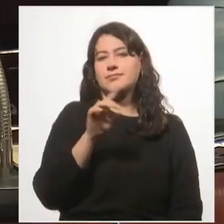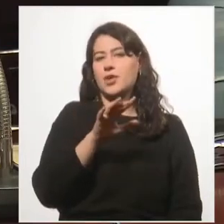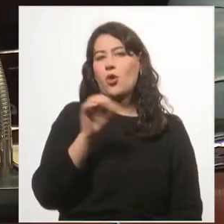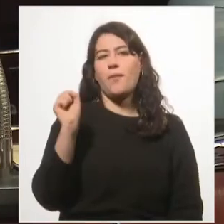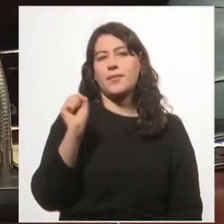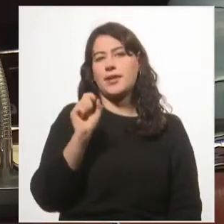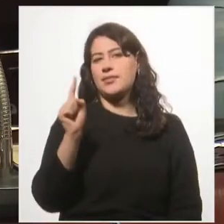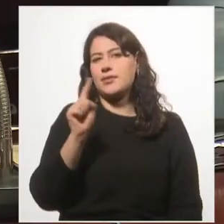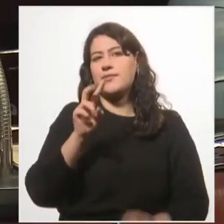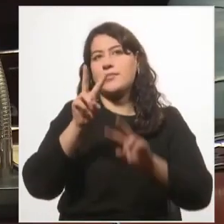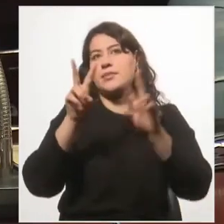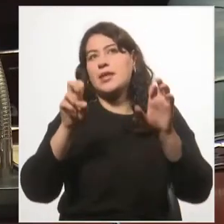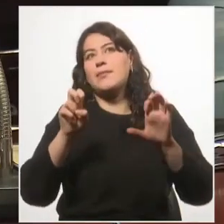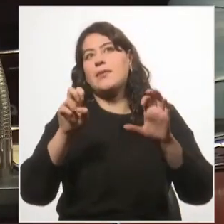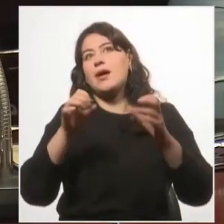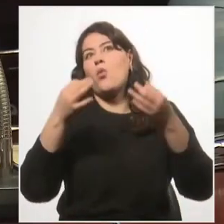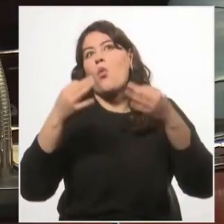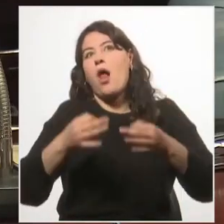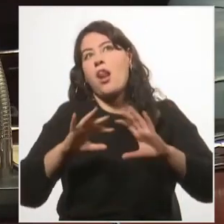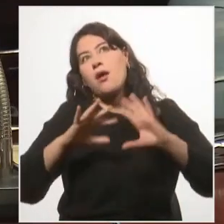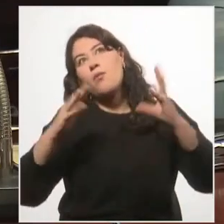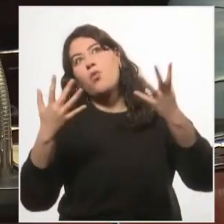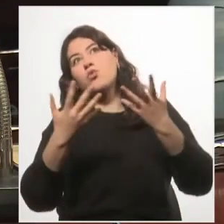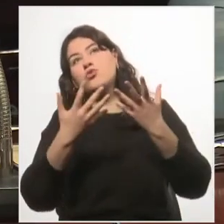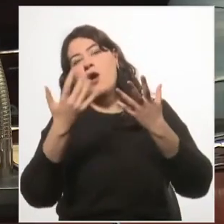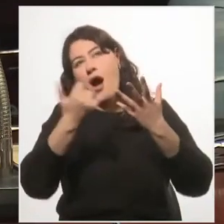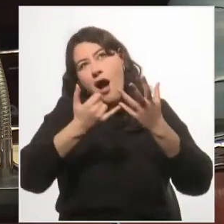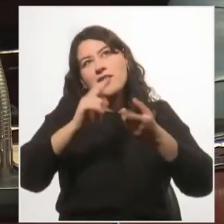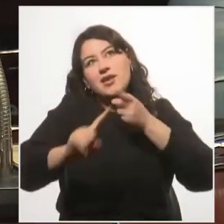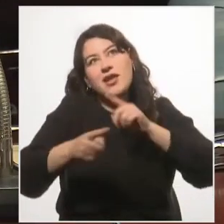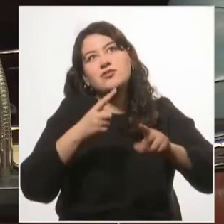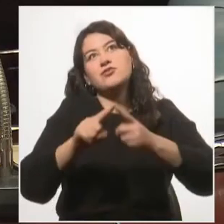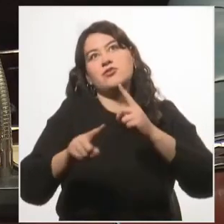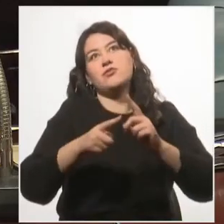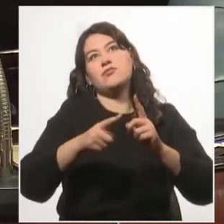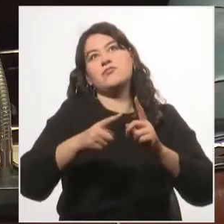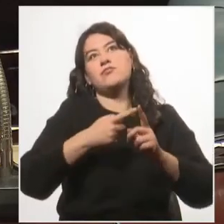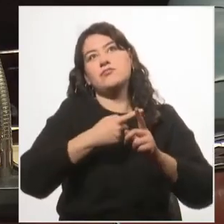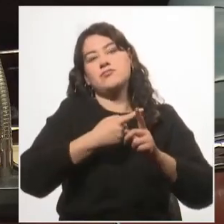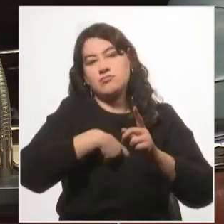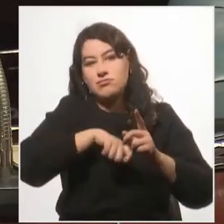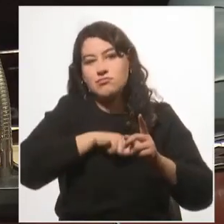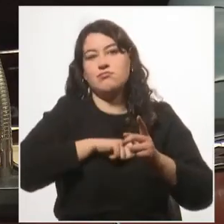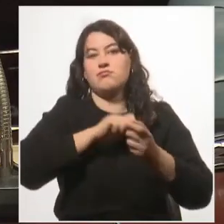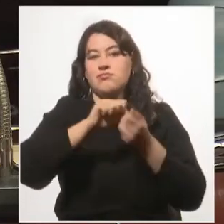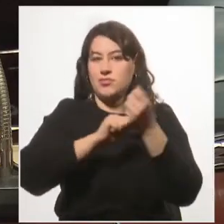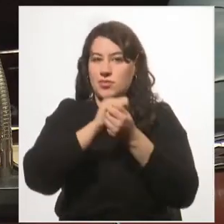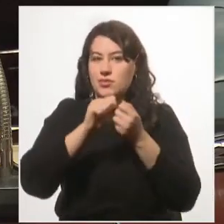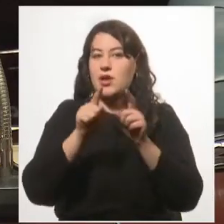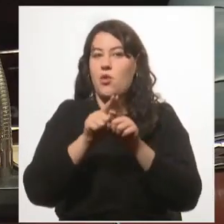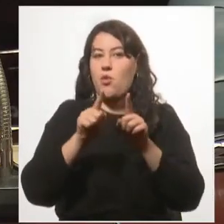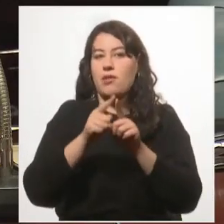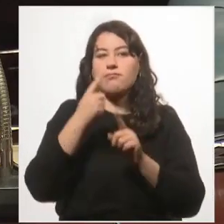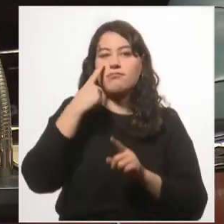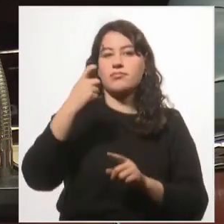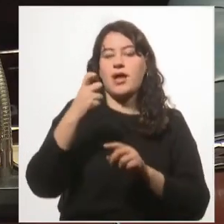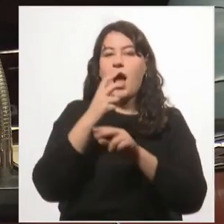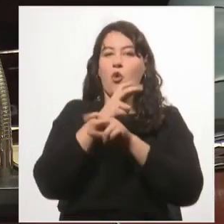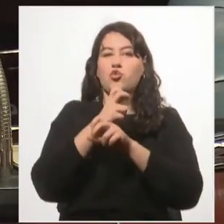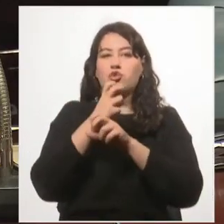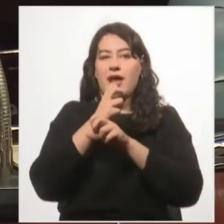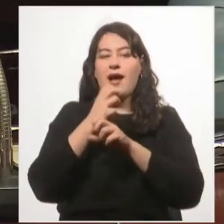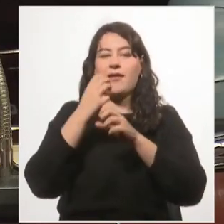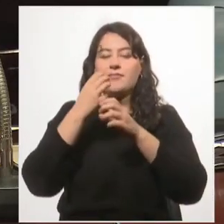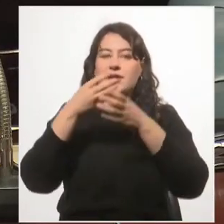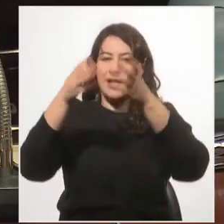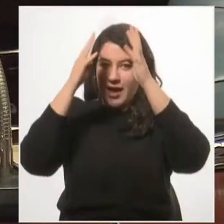de la hispanidad, no comprendió como Felipe II de Austria, que